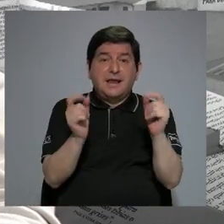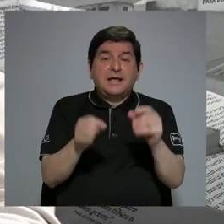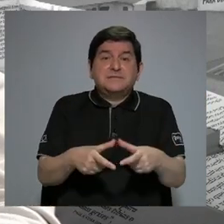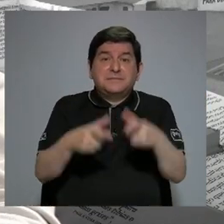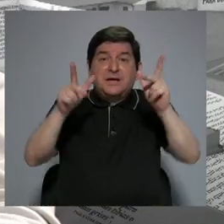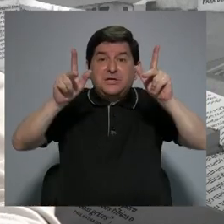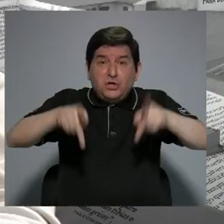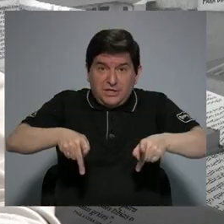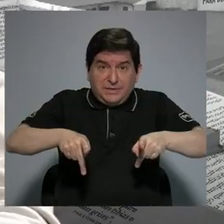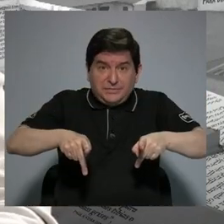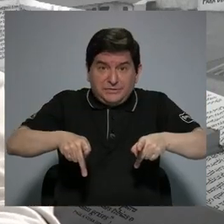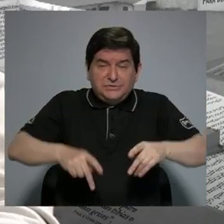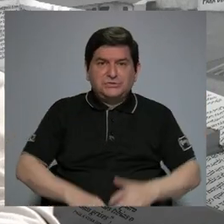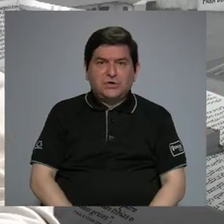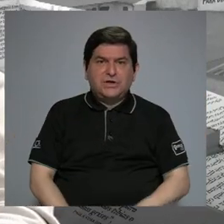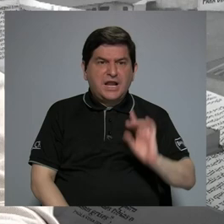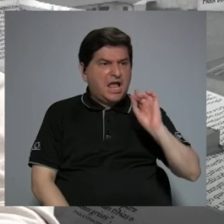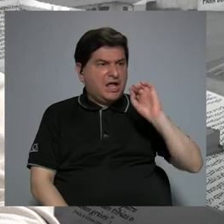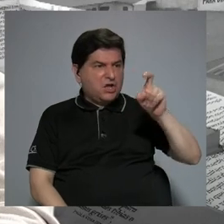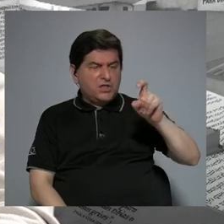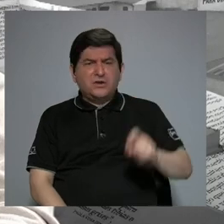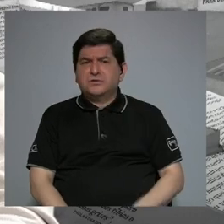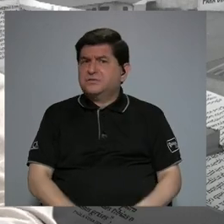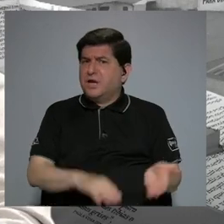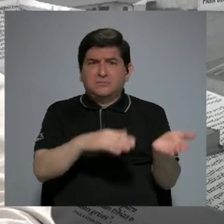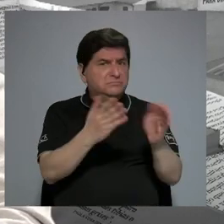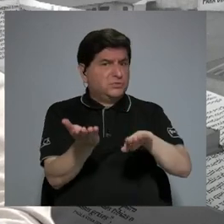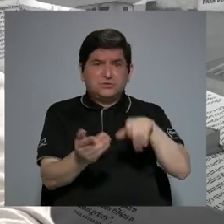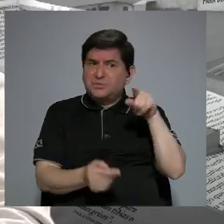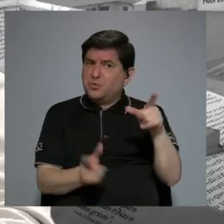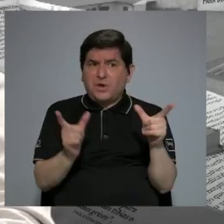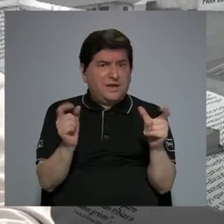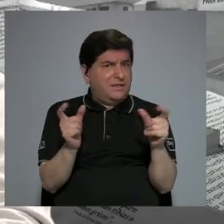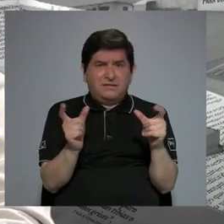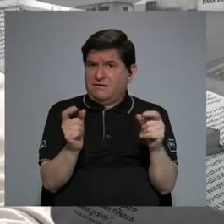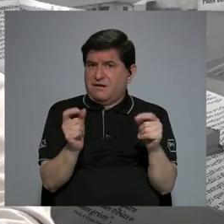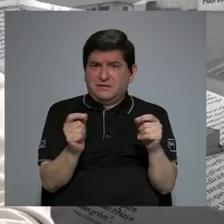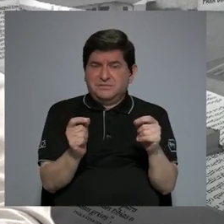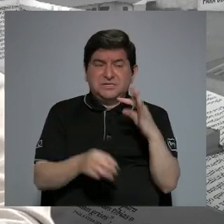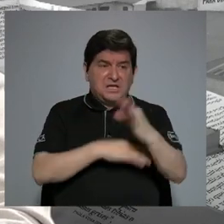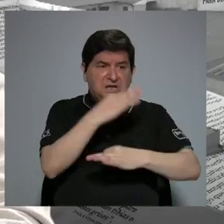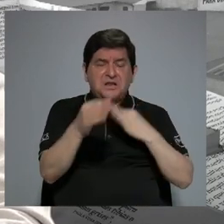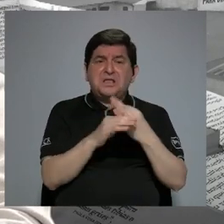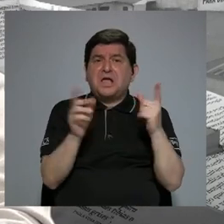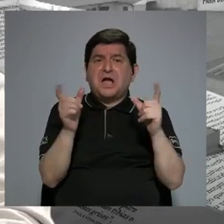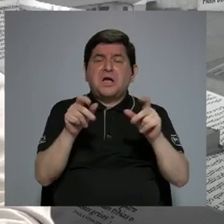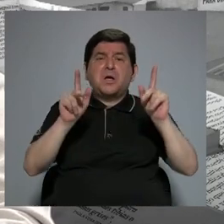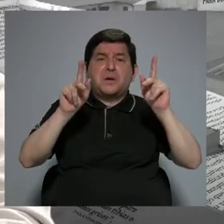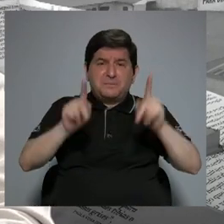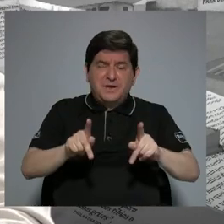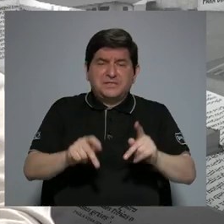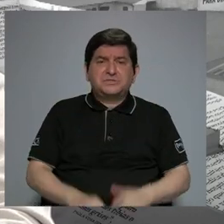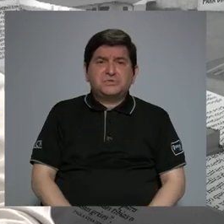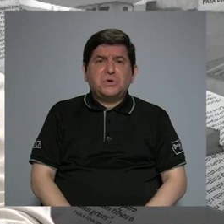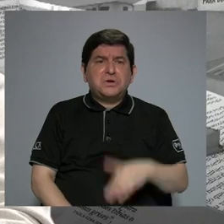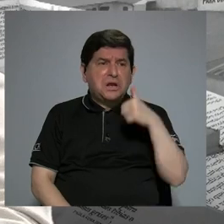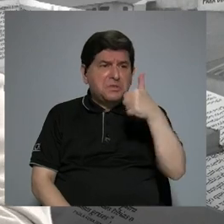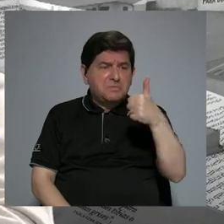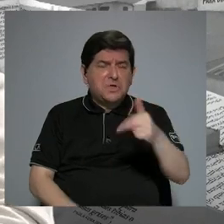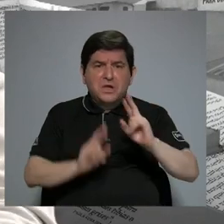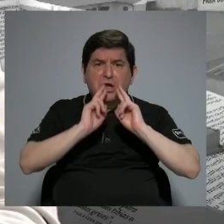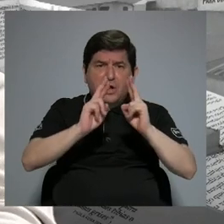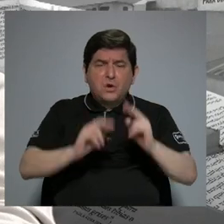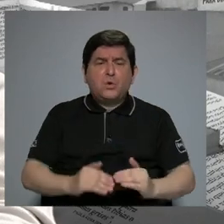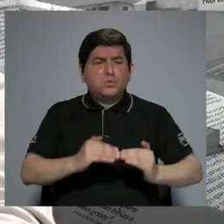de la gente que es diagnosticada con cáncer ya no muere de cáncer. Y hay ciertos tipos de cáncer en donde la probabilidad de salir bien de esto